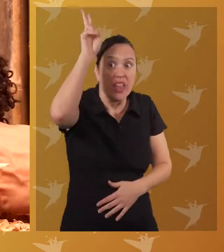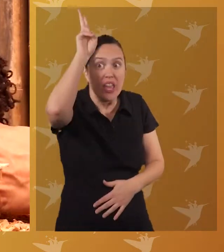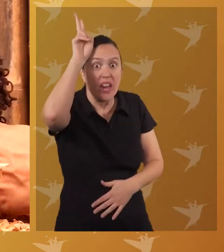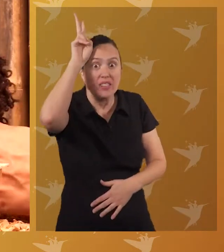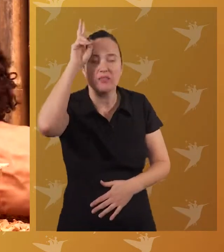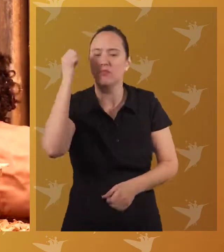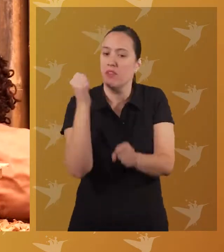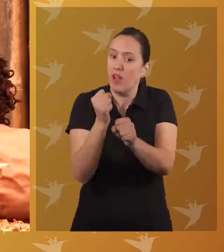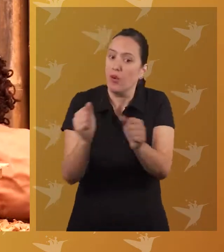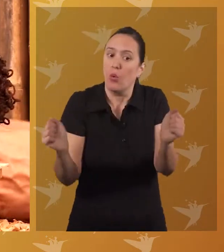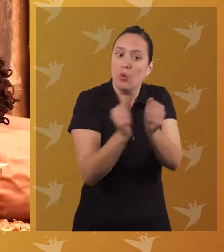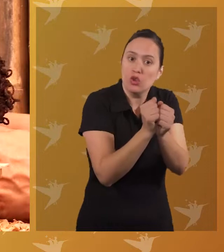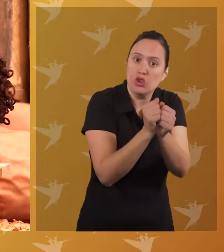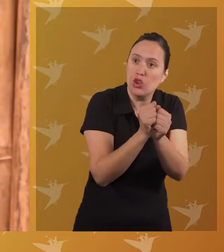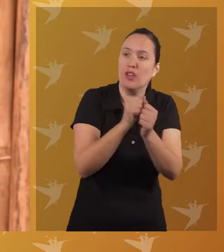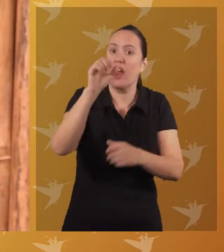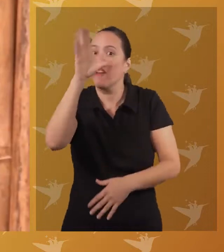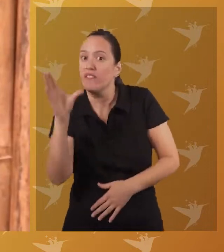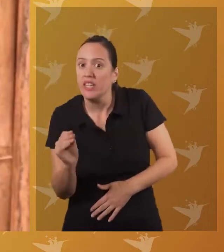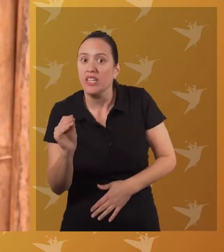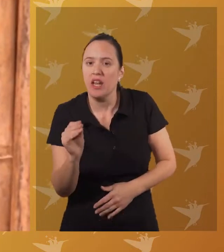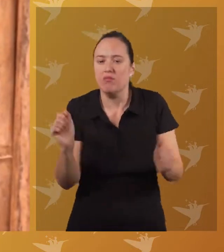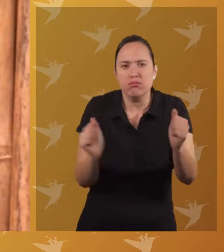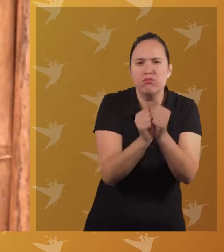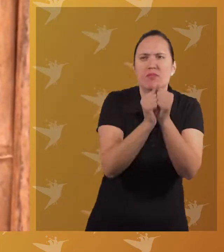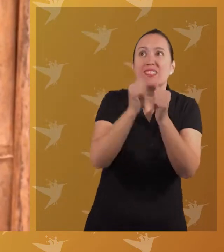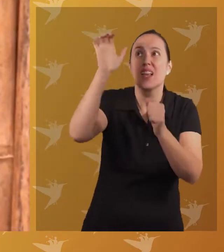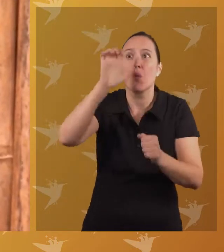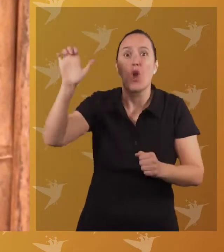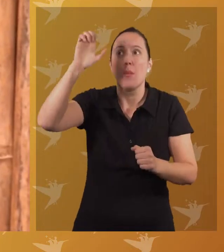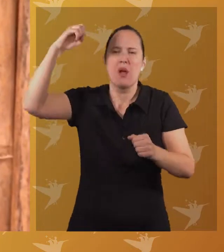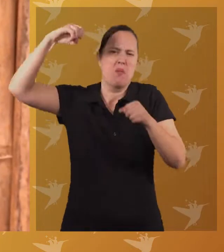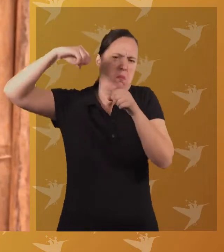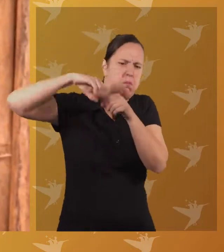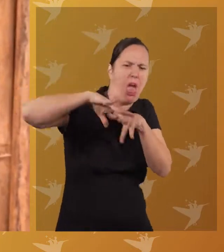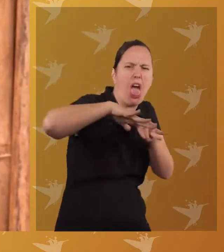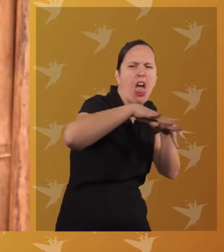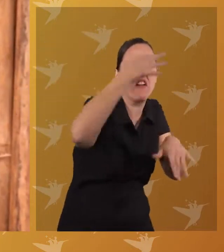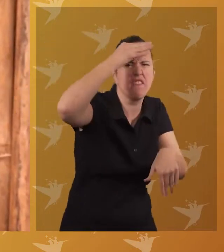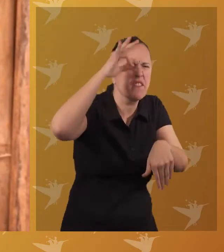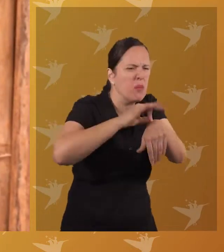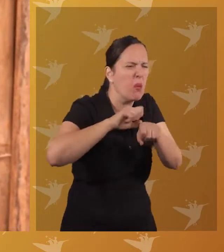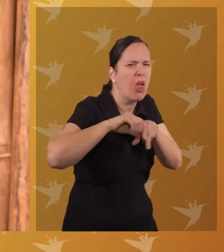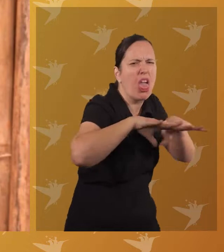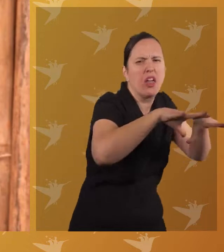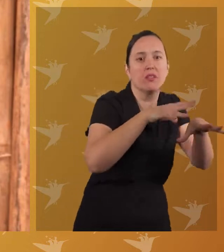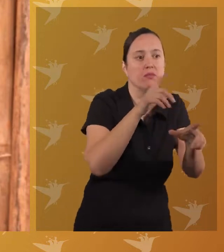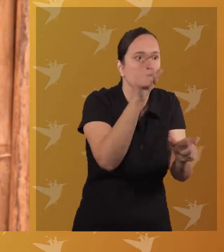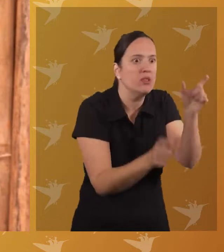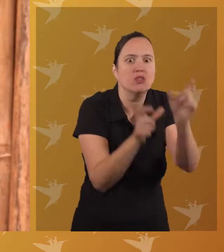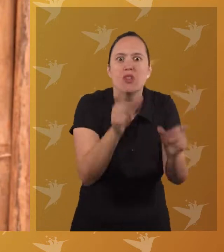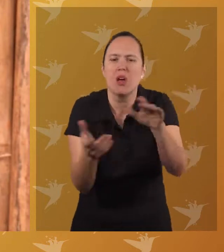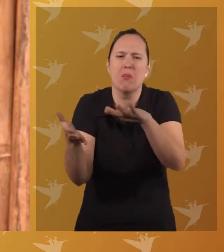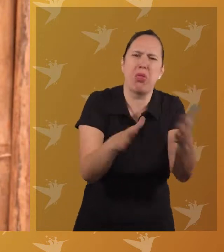Y a los indígenas que trabajaban junto a ellos, les contagiaban enfermedades que traían de Europa